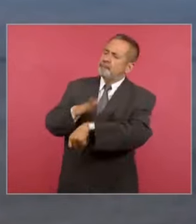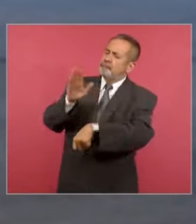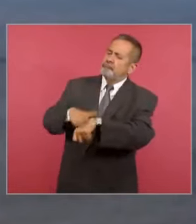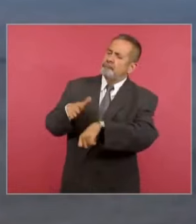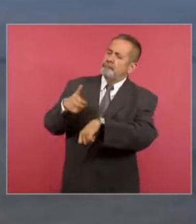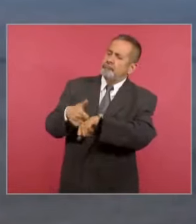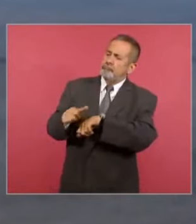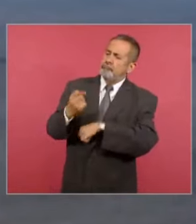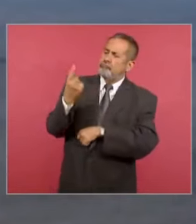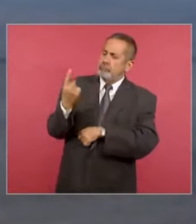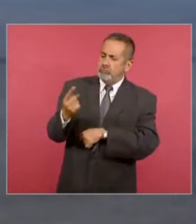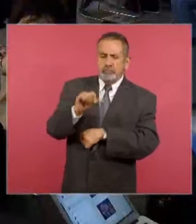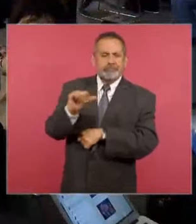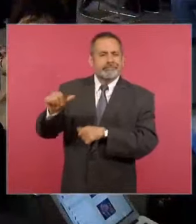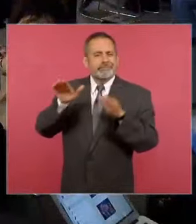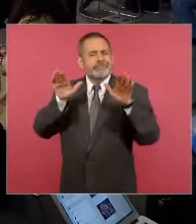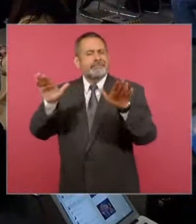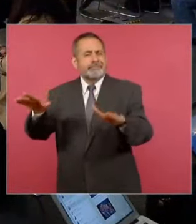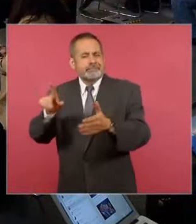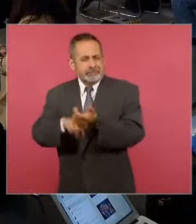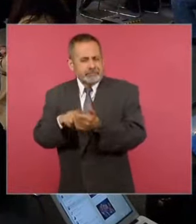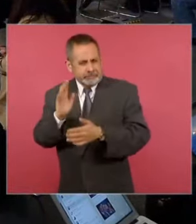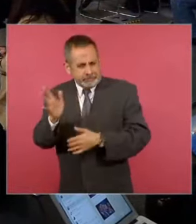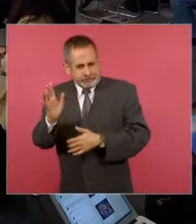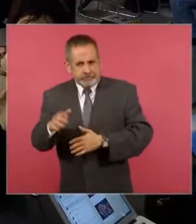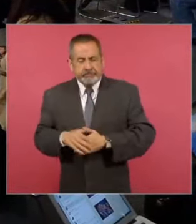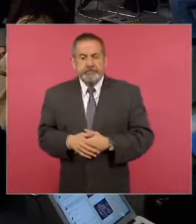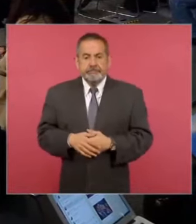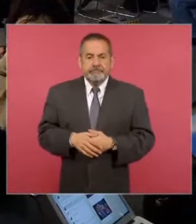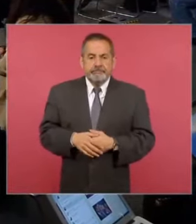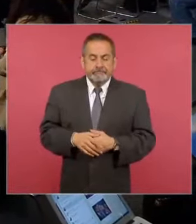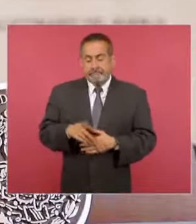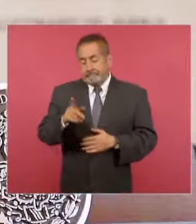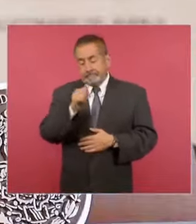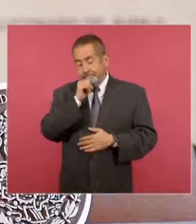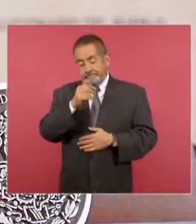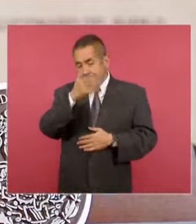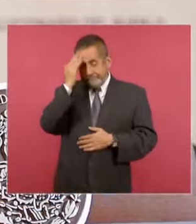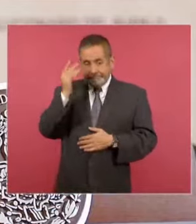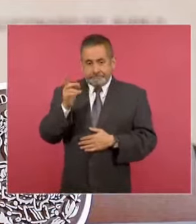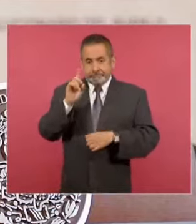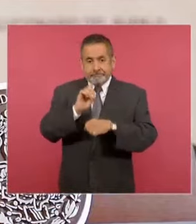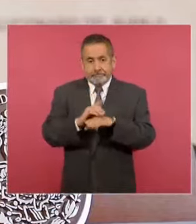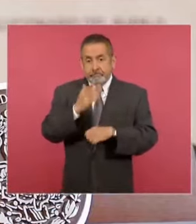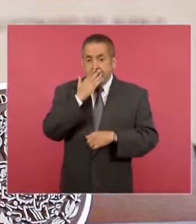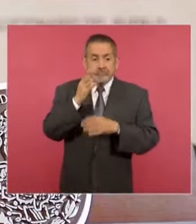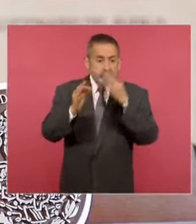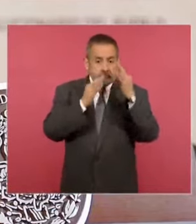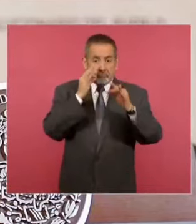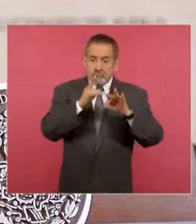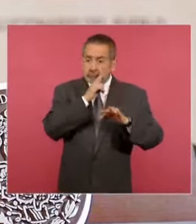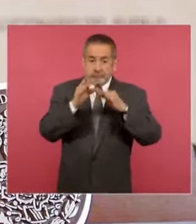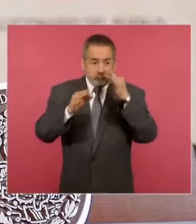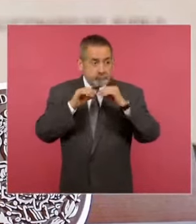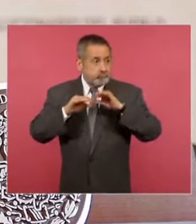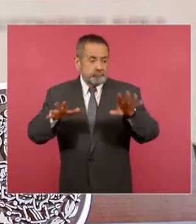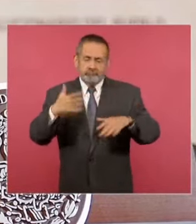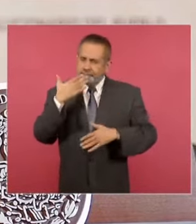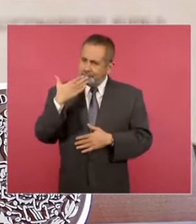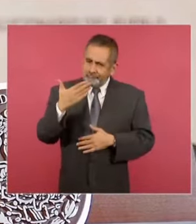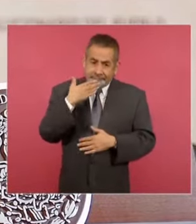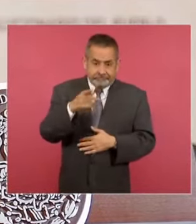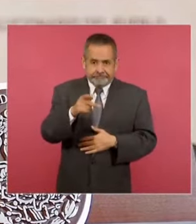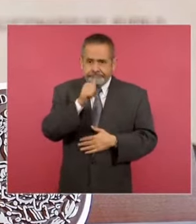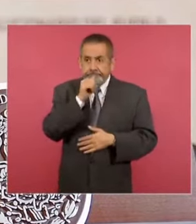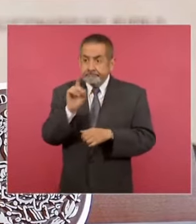categoría 1? Muchísimas gracias, secretaria. No tenemos el día, sabemos y es una muy buena noticia, por supuesto, para nuestro país.